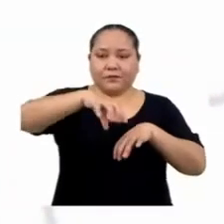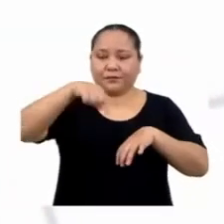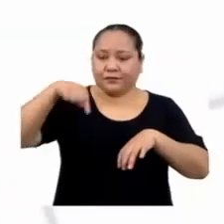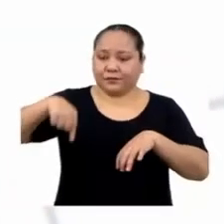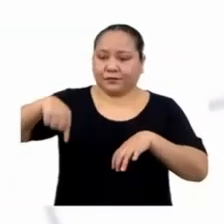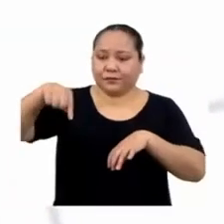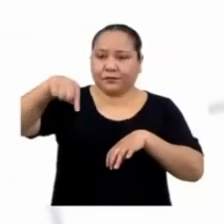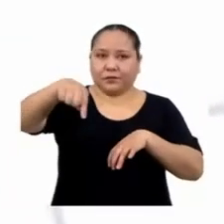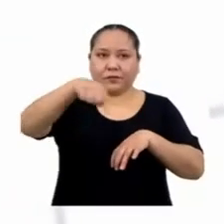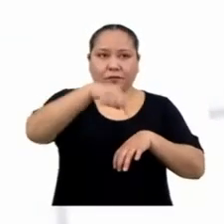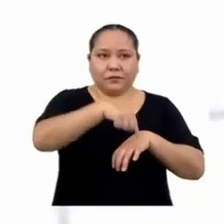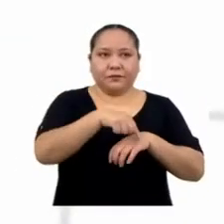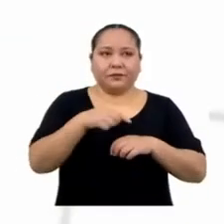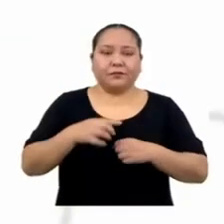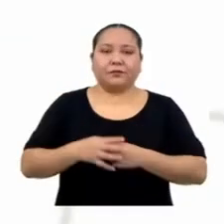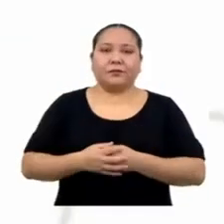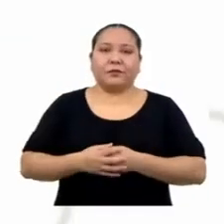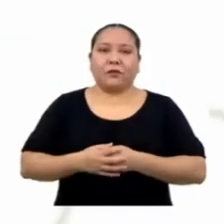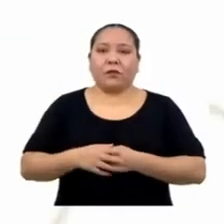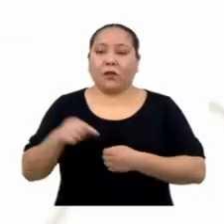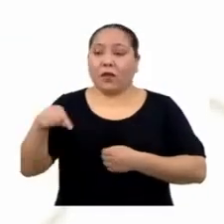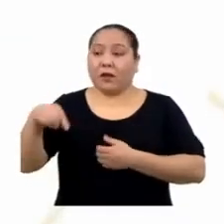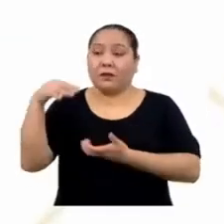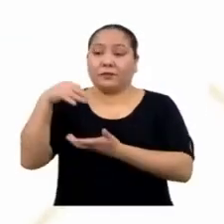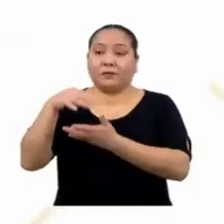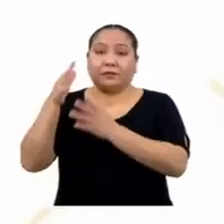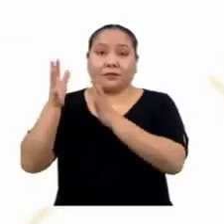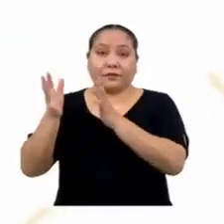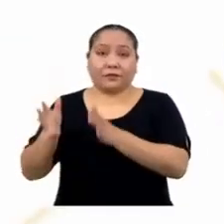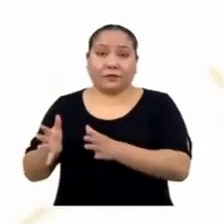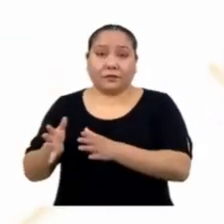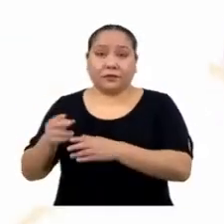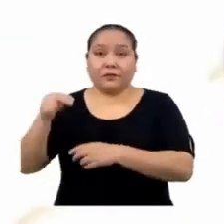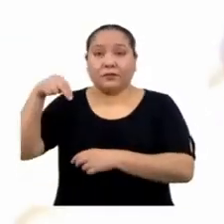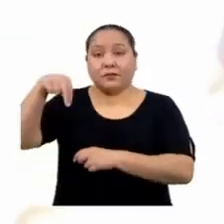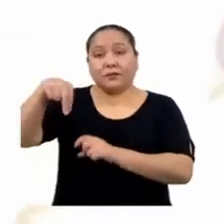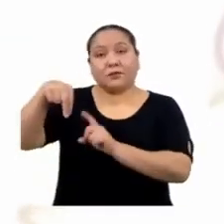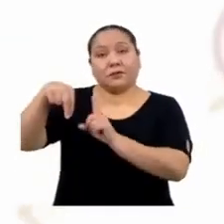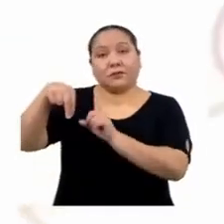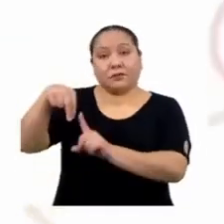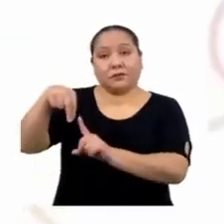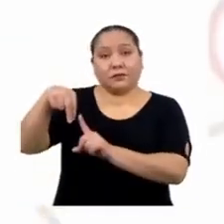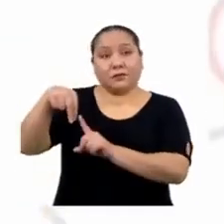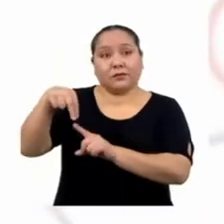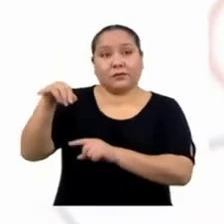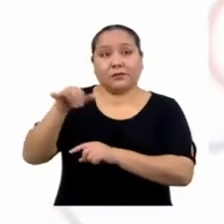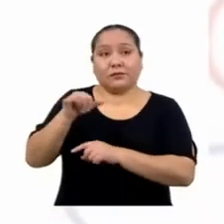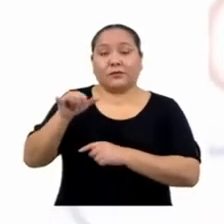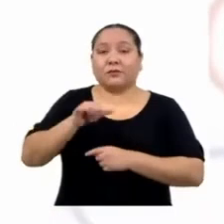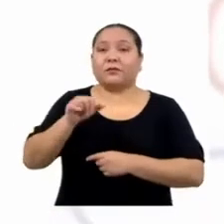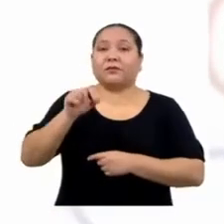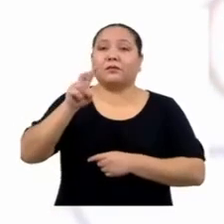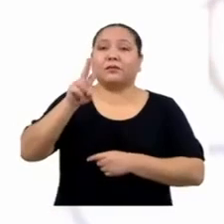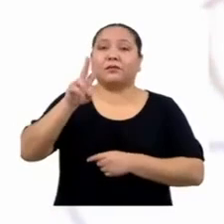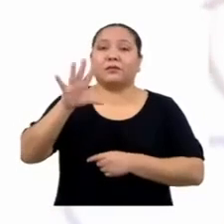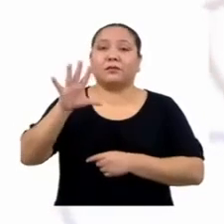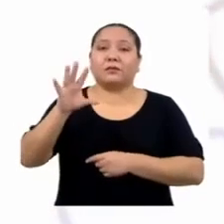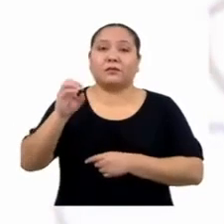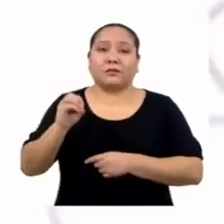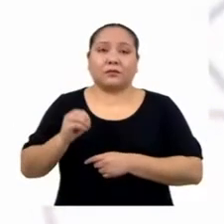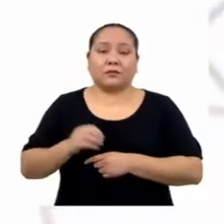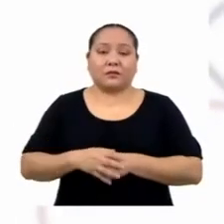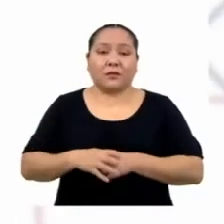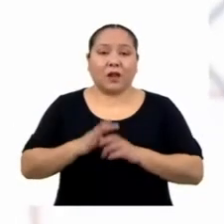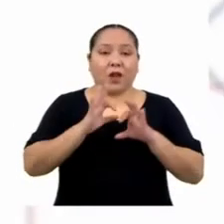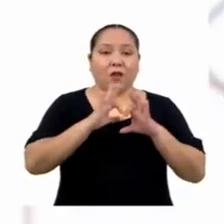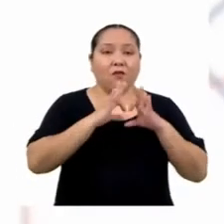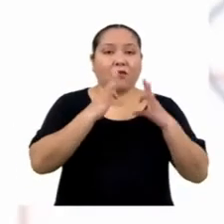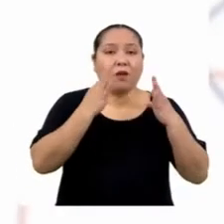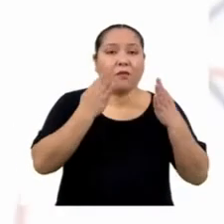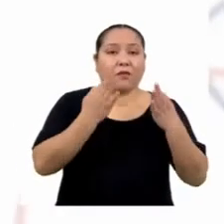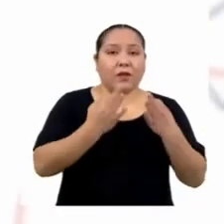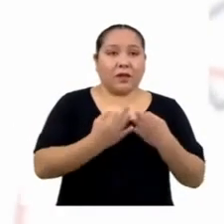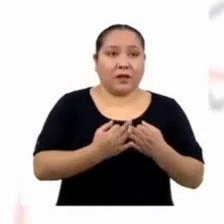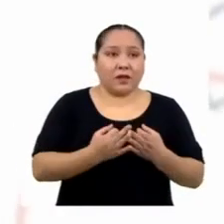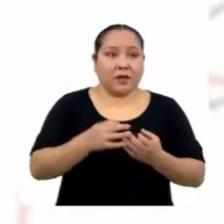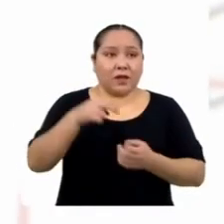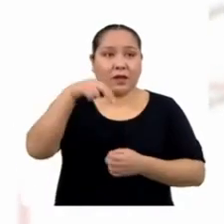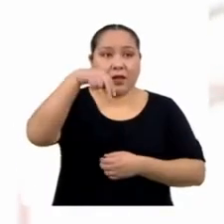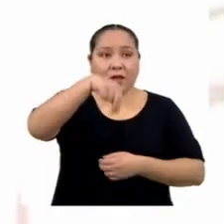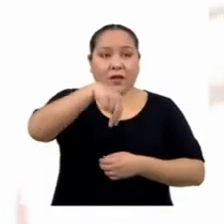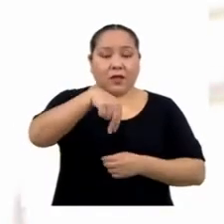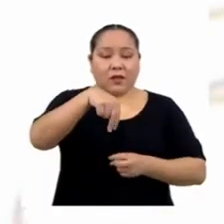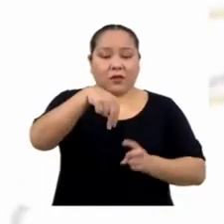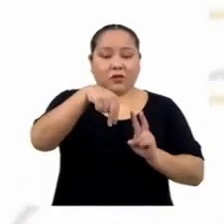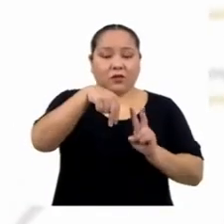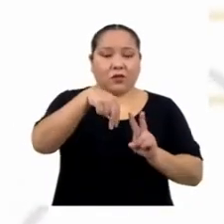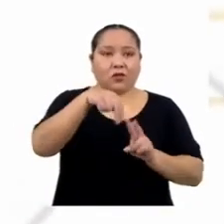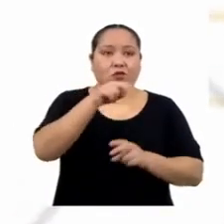grupo o estrato es Estudiantes, N sub 1, que es igual a 250. Familias, N sub 2, que